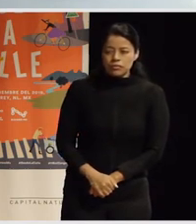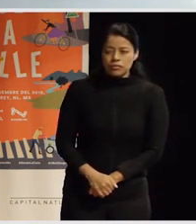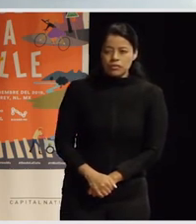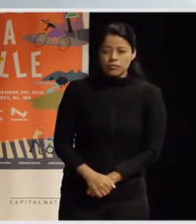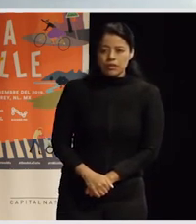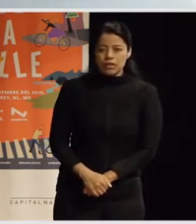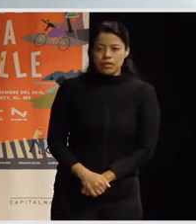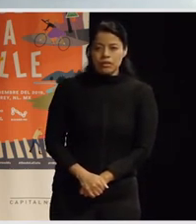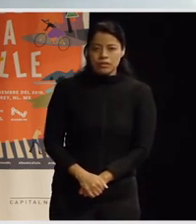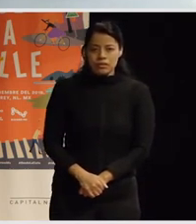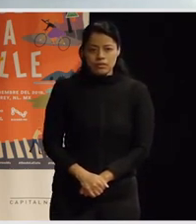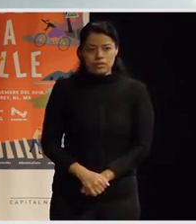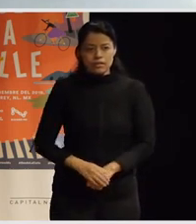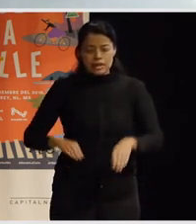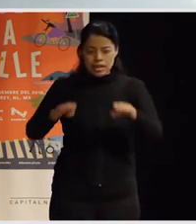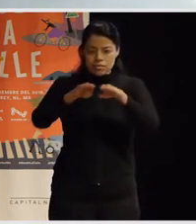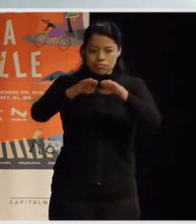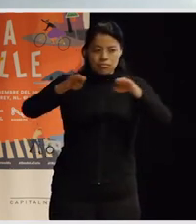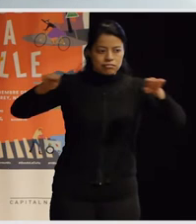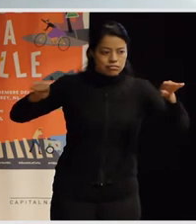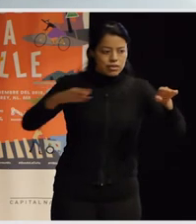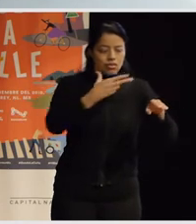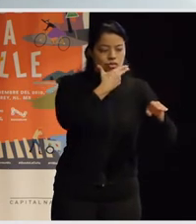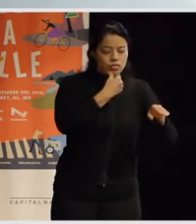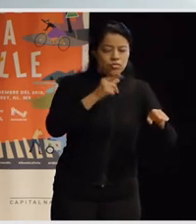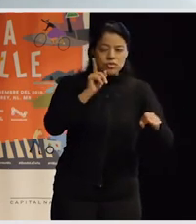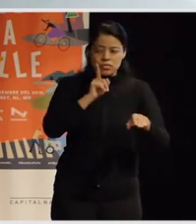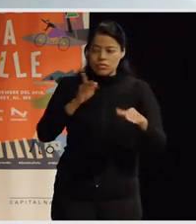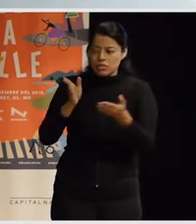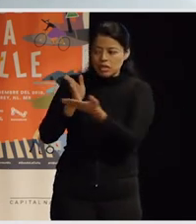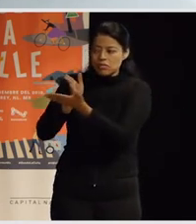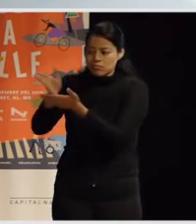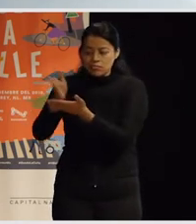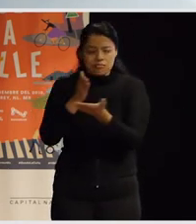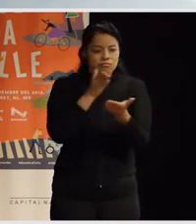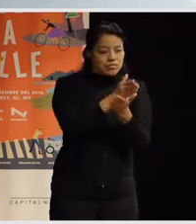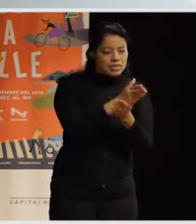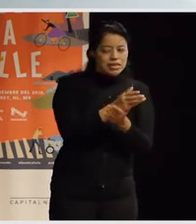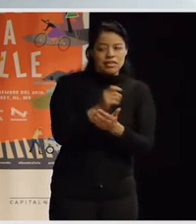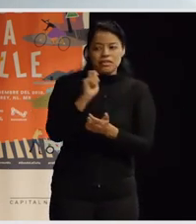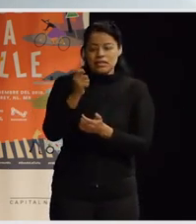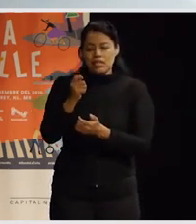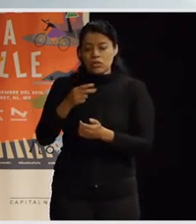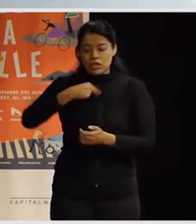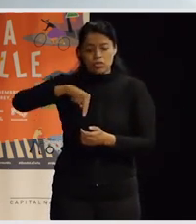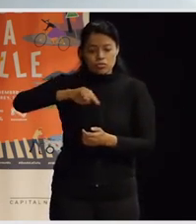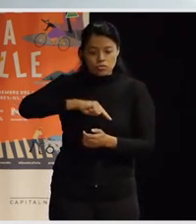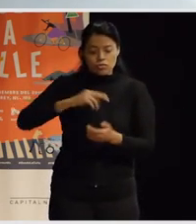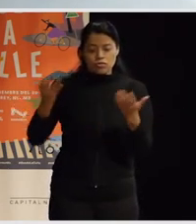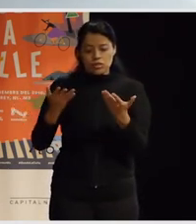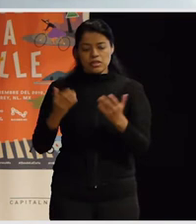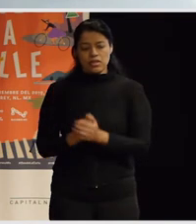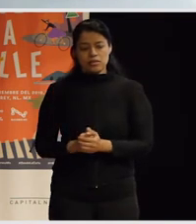yo en realidad creo que la propuesta feminista básicamente tiene mucho que ver con lo que nosotras hacemos, también tiene que ver que en el colectivo